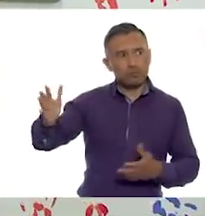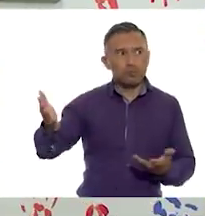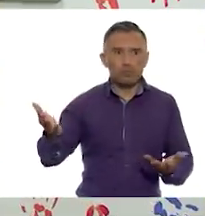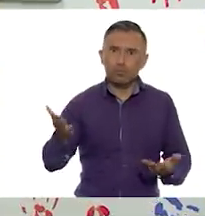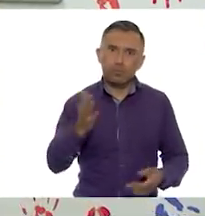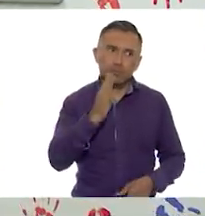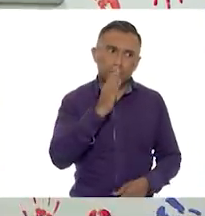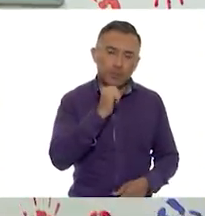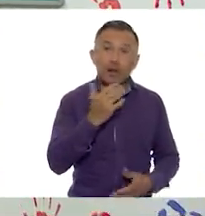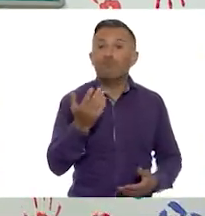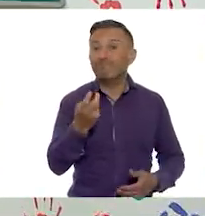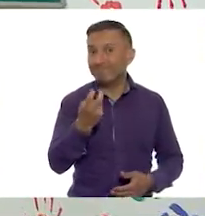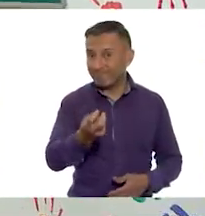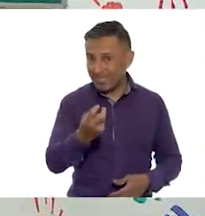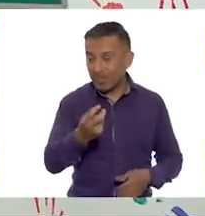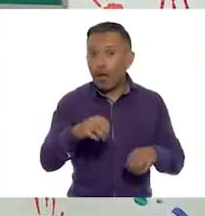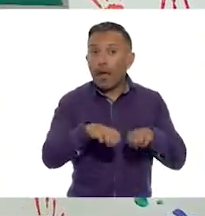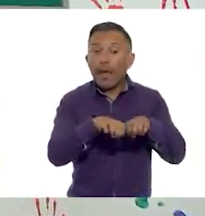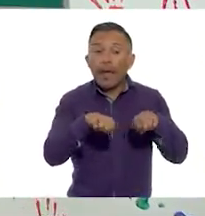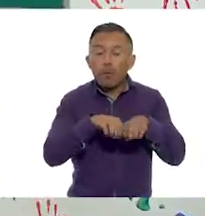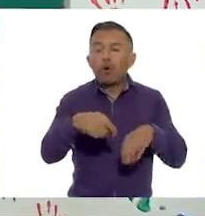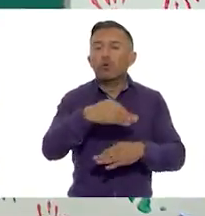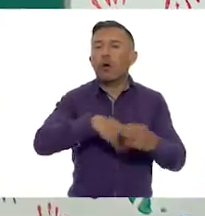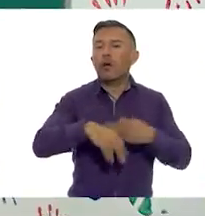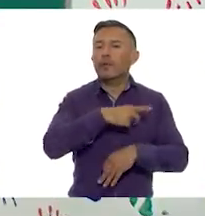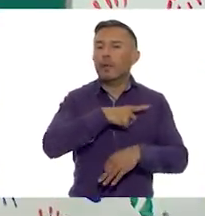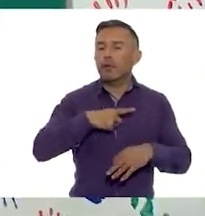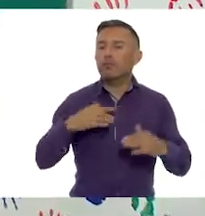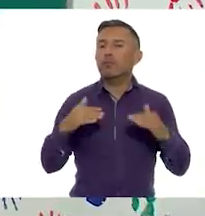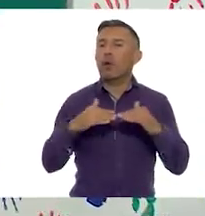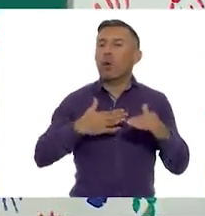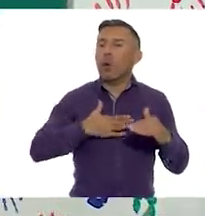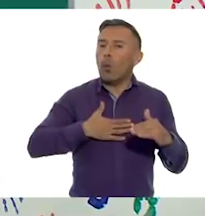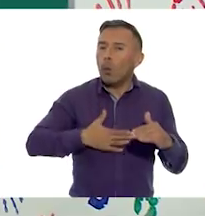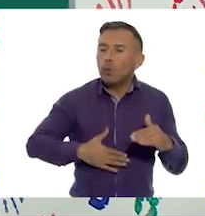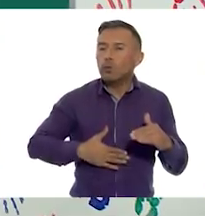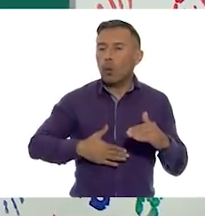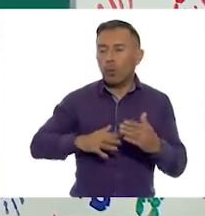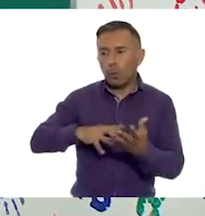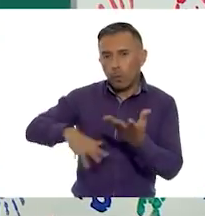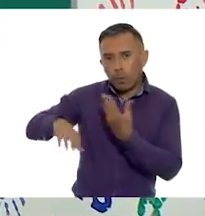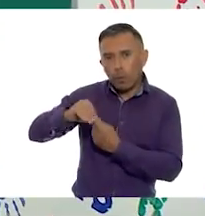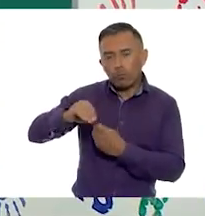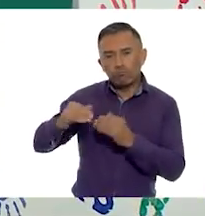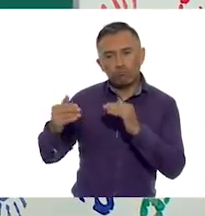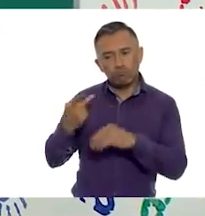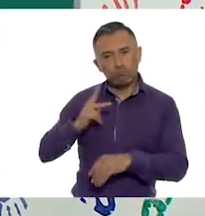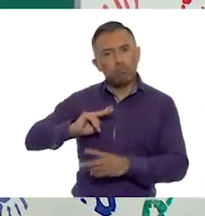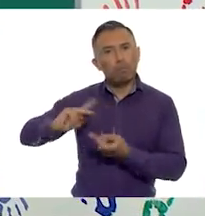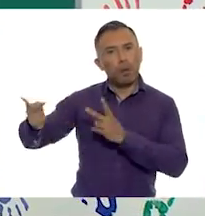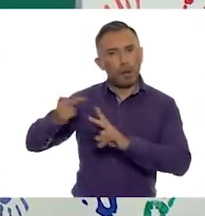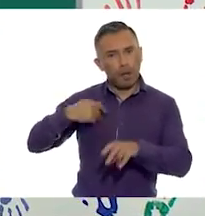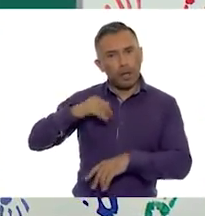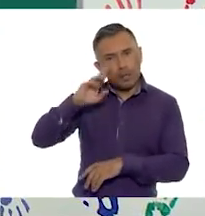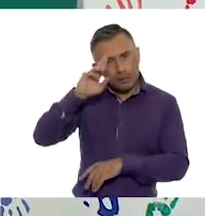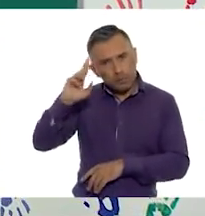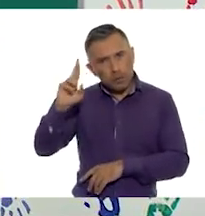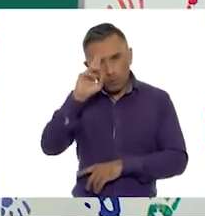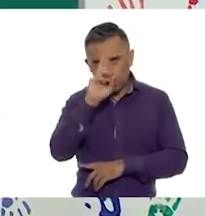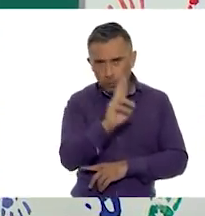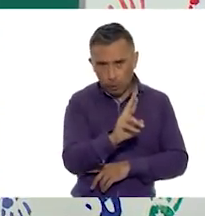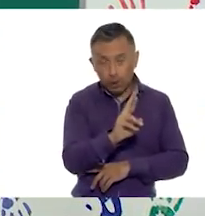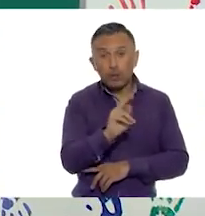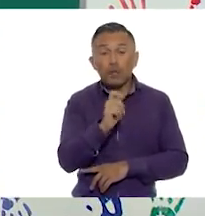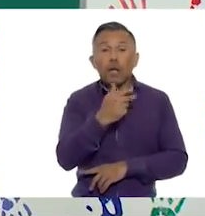deben poner en práctica la igualdad, la reciprocidad y el respeto, a fin de pensar de que niñas